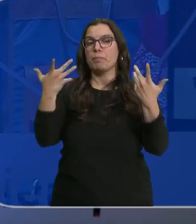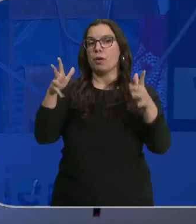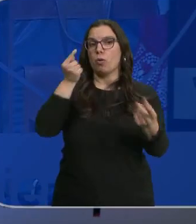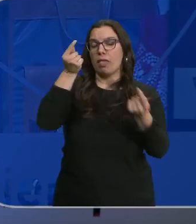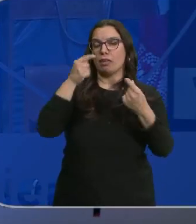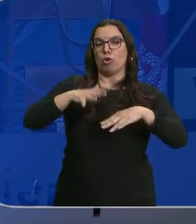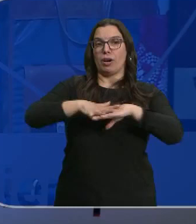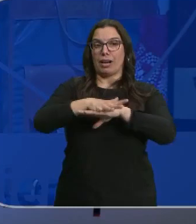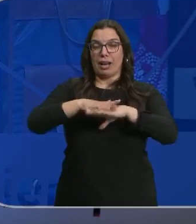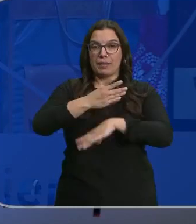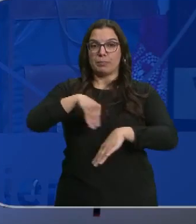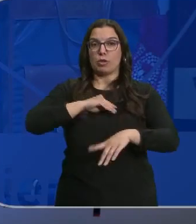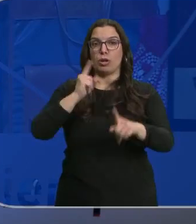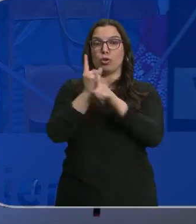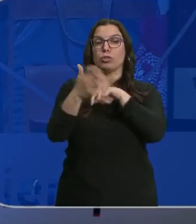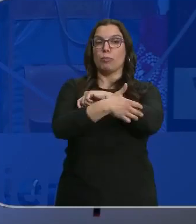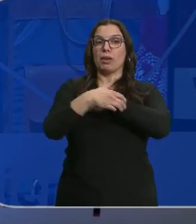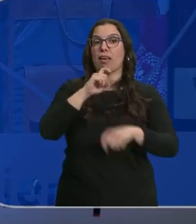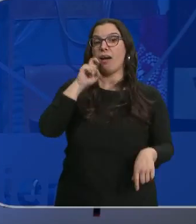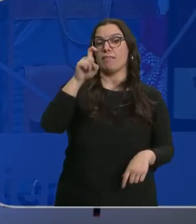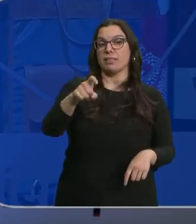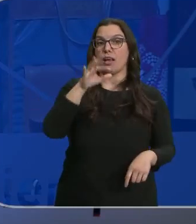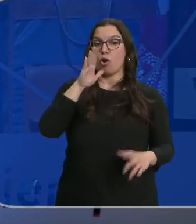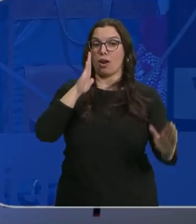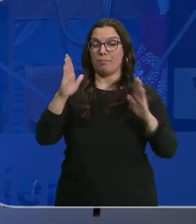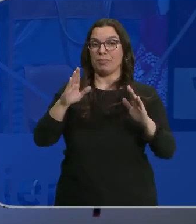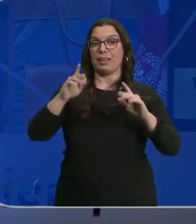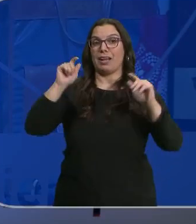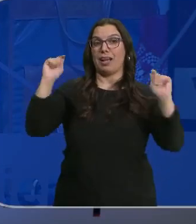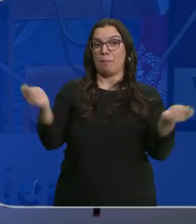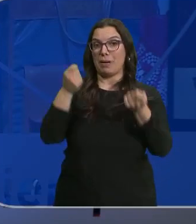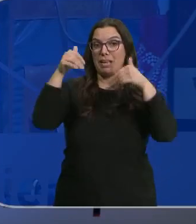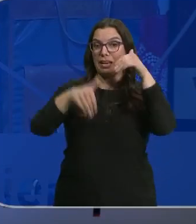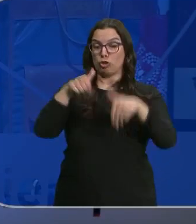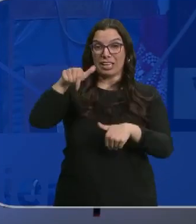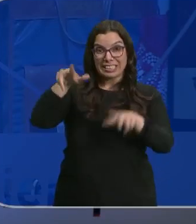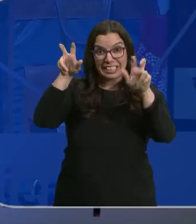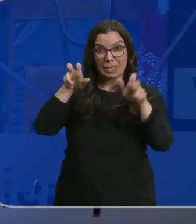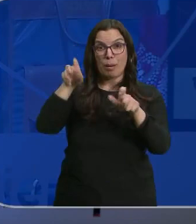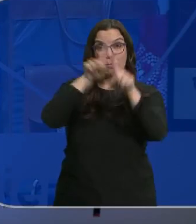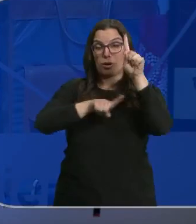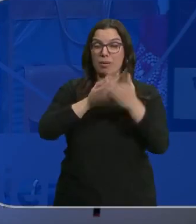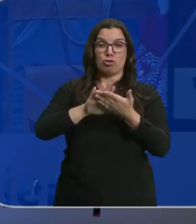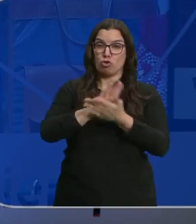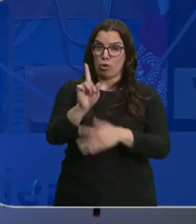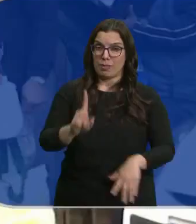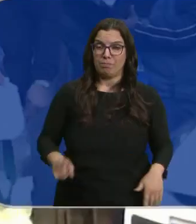datos, desde la red española Contra la Pobreza advierten de que en esta campaña electoral se está hablando muy poco de estos problemas.